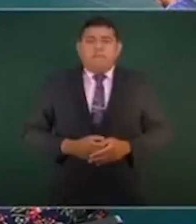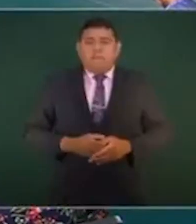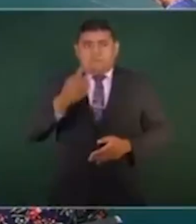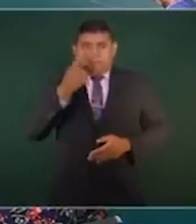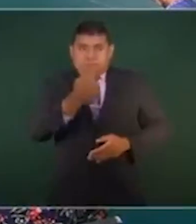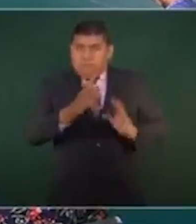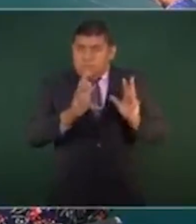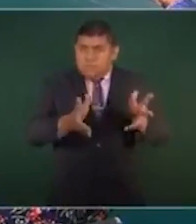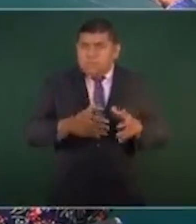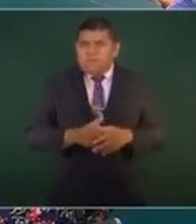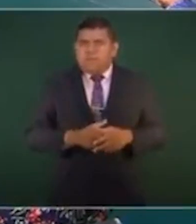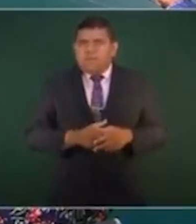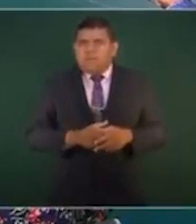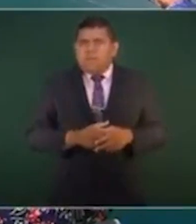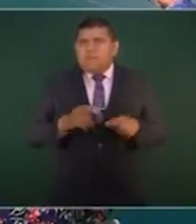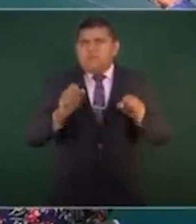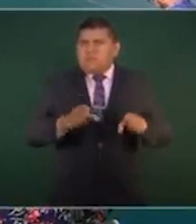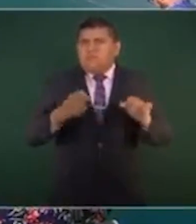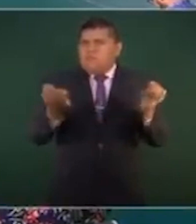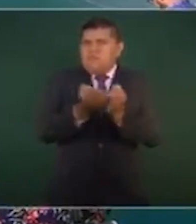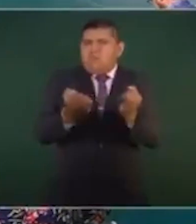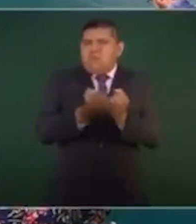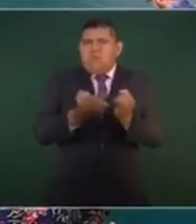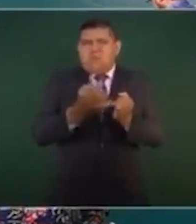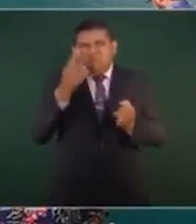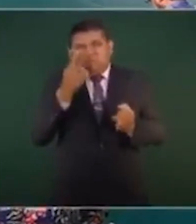cero impunidad en casos como el asesinato del periodista y cualquier delito que ocurra.